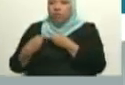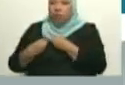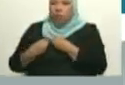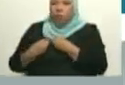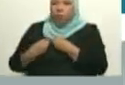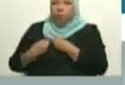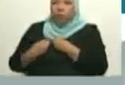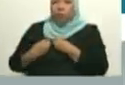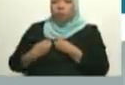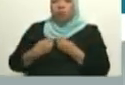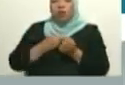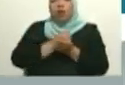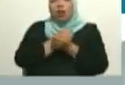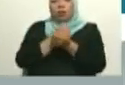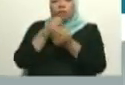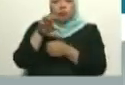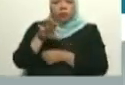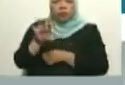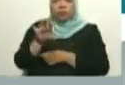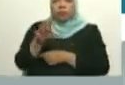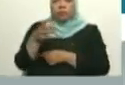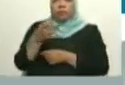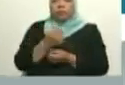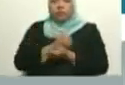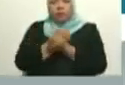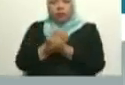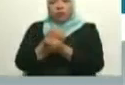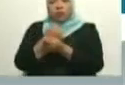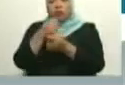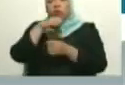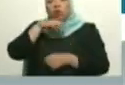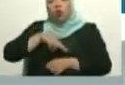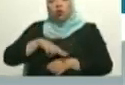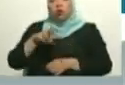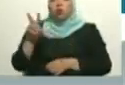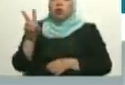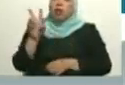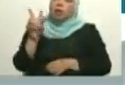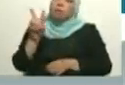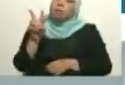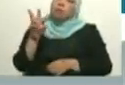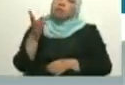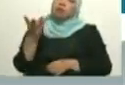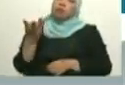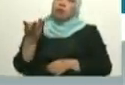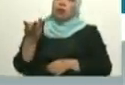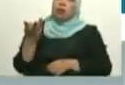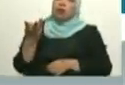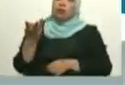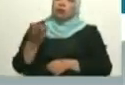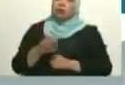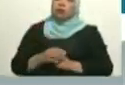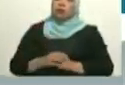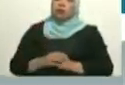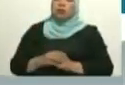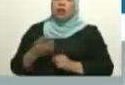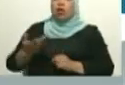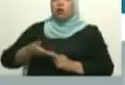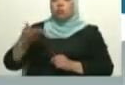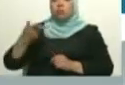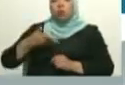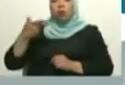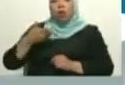el amor por la patria, el amor por la historia de nuestra patria. Es algo fundamental,